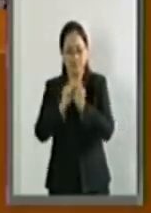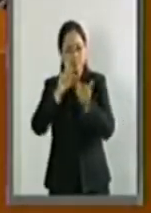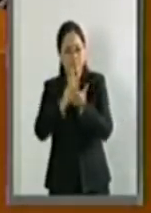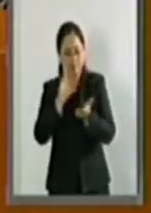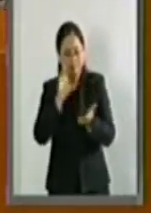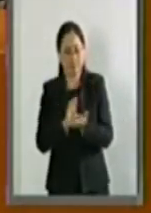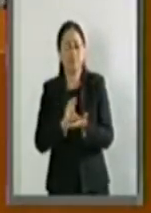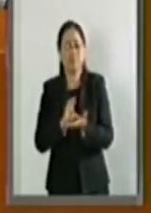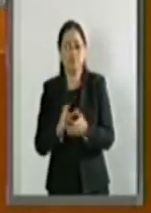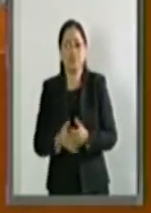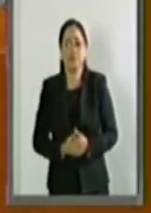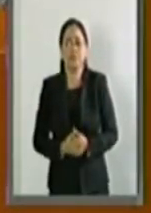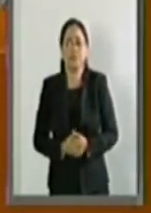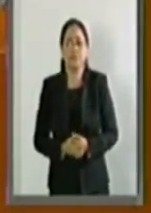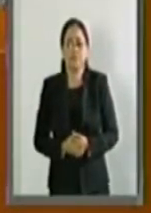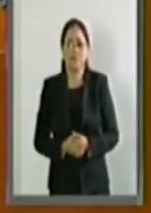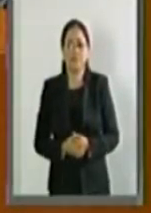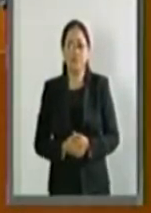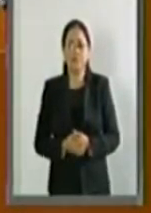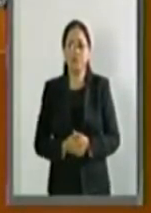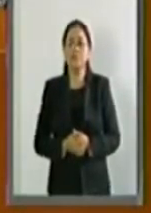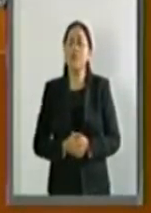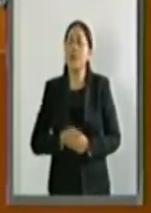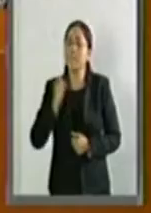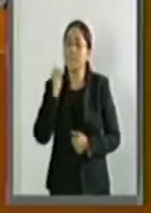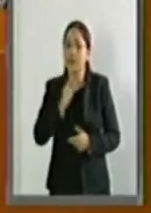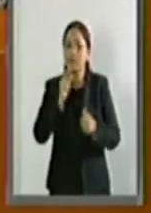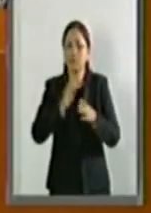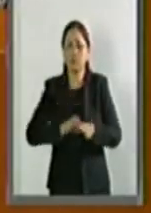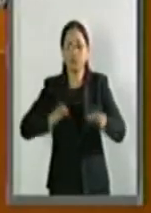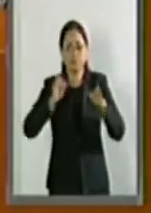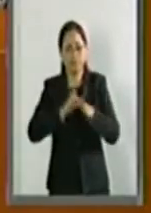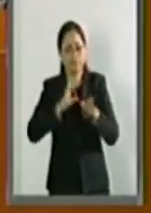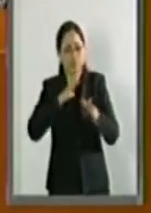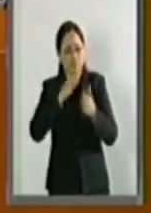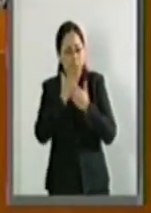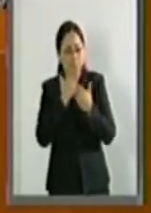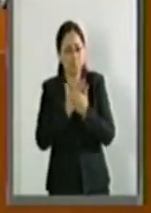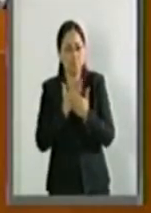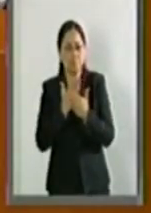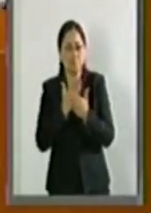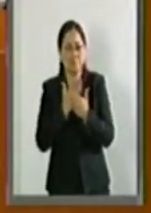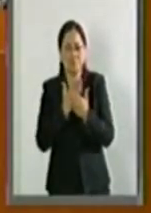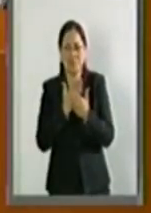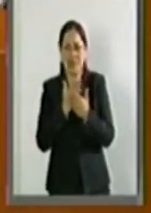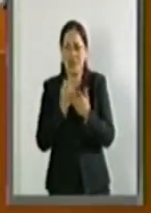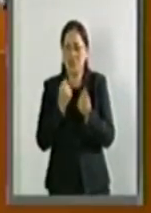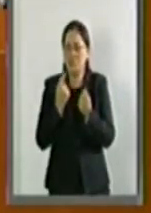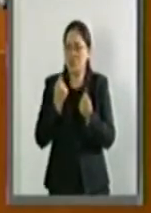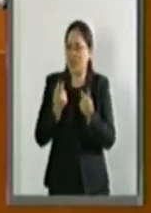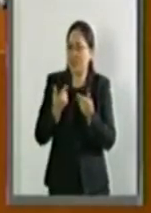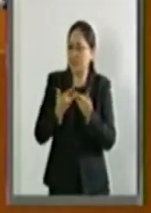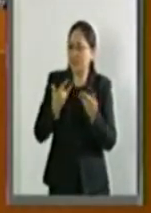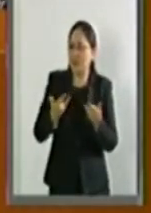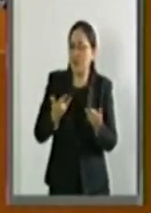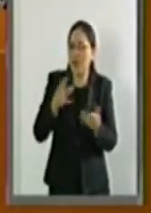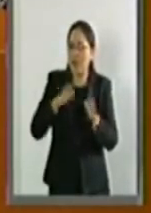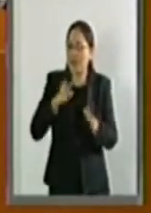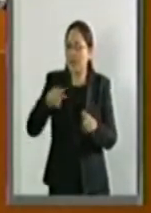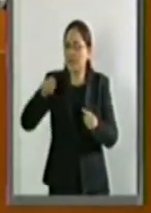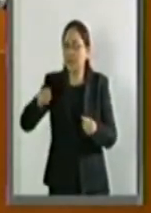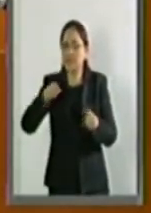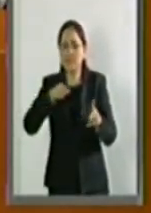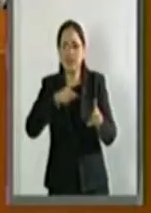con discapacidad. Pero también me he encontrado historias que no solo te van